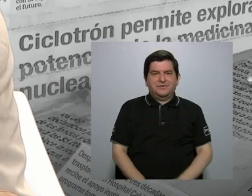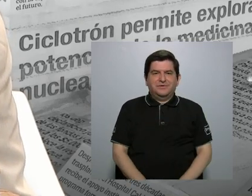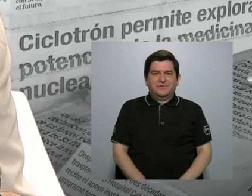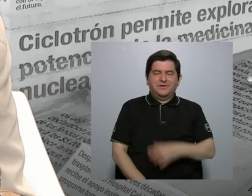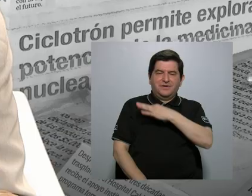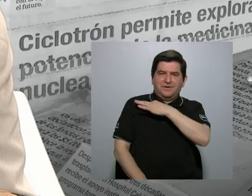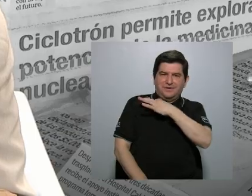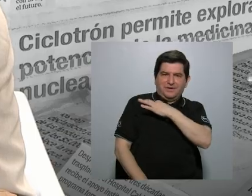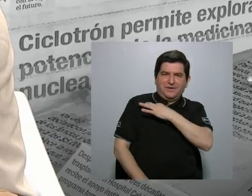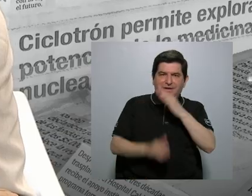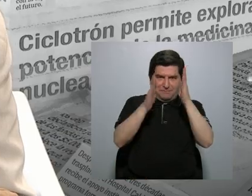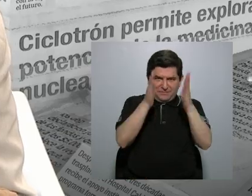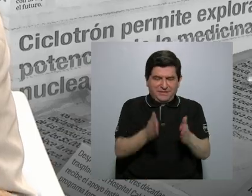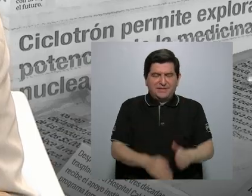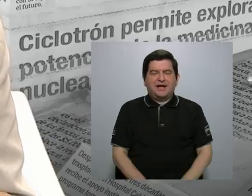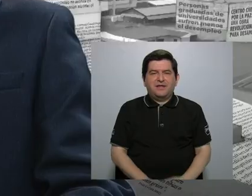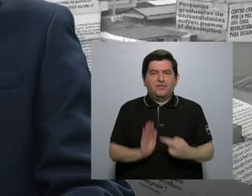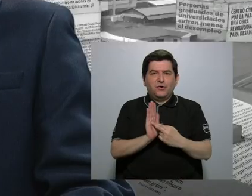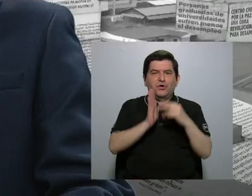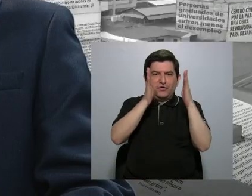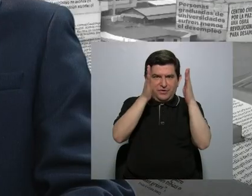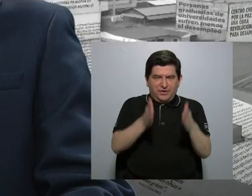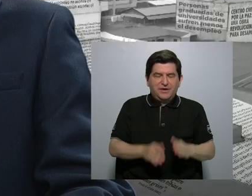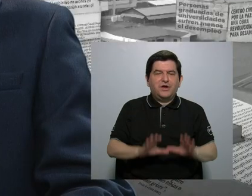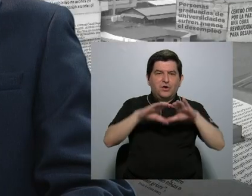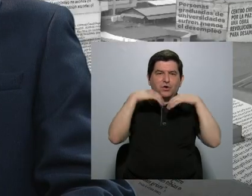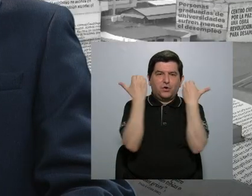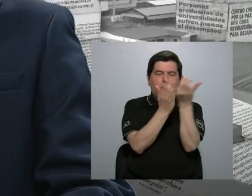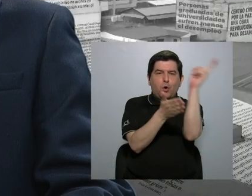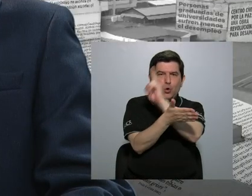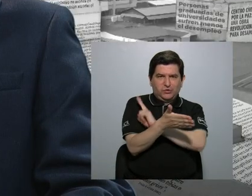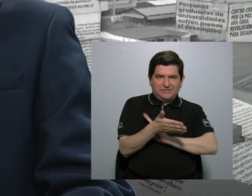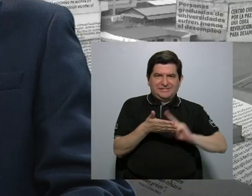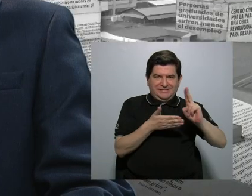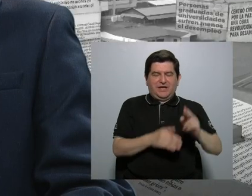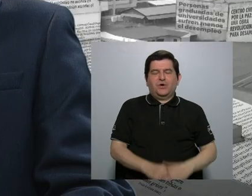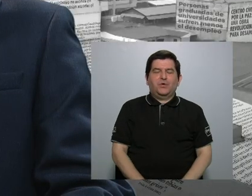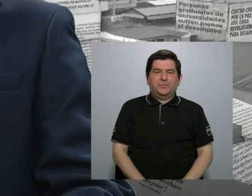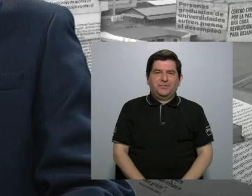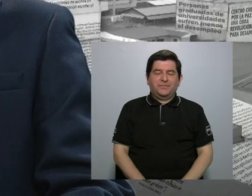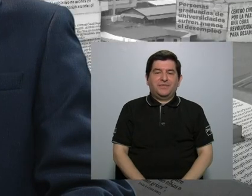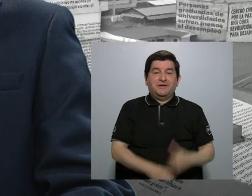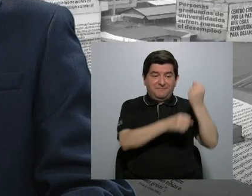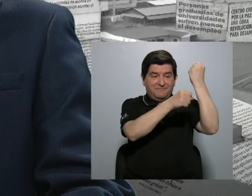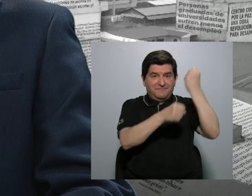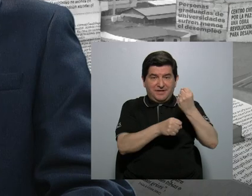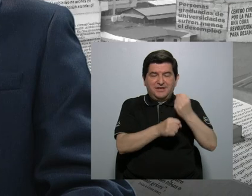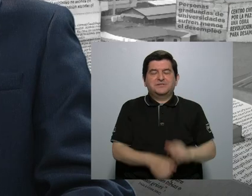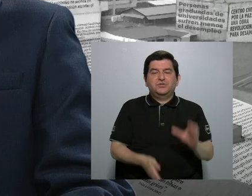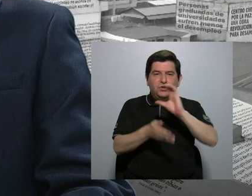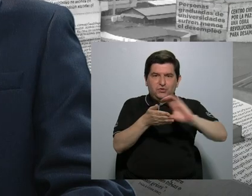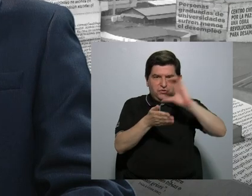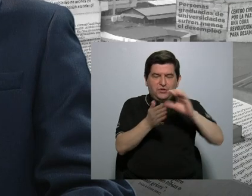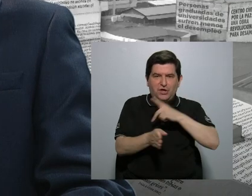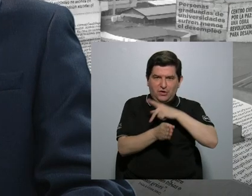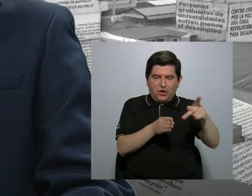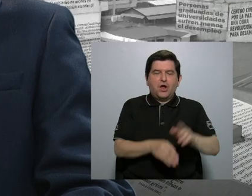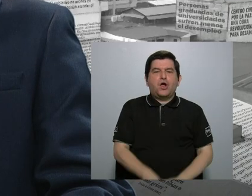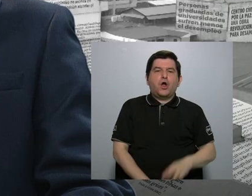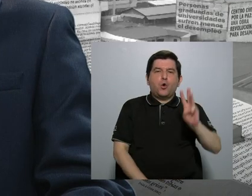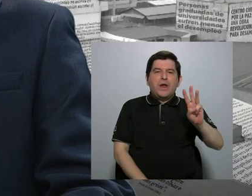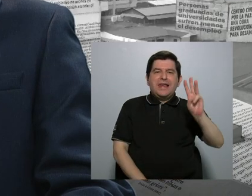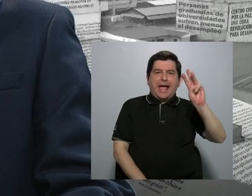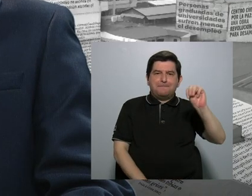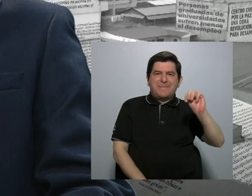invitado de hoy, él es el representante del Consejo Universitario por la Federación de Colegios Profesionales, William